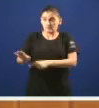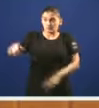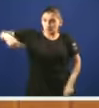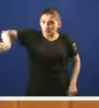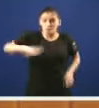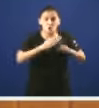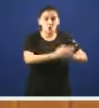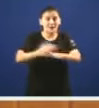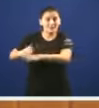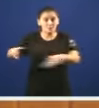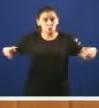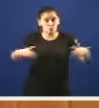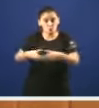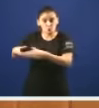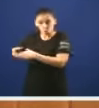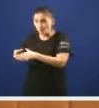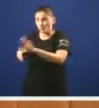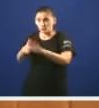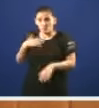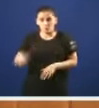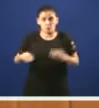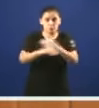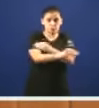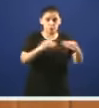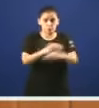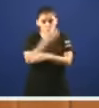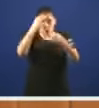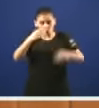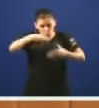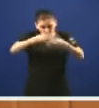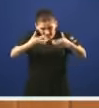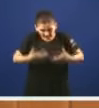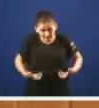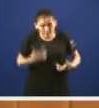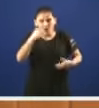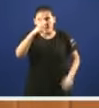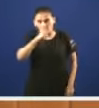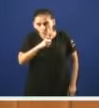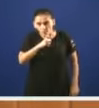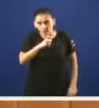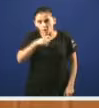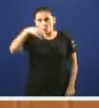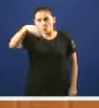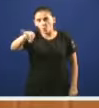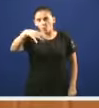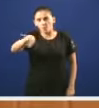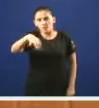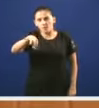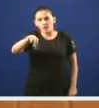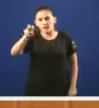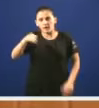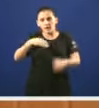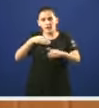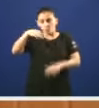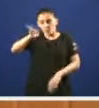e o resto de grupos parlamentarios podían ter discrepancias co seu contido pero teño que recordar que foi a única que entrou nesta cámara